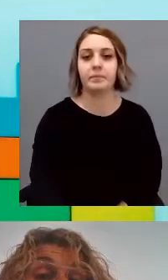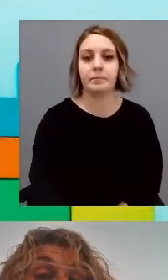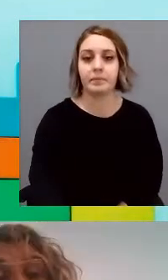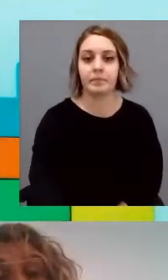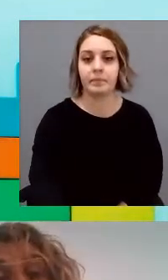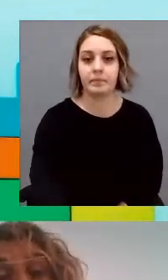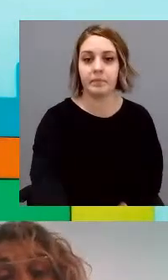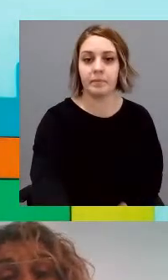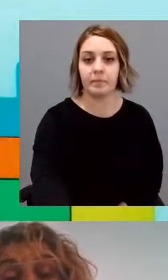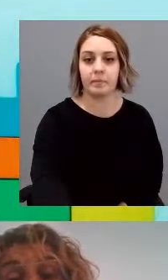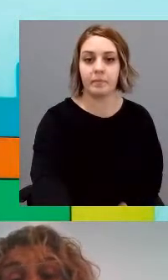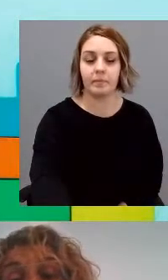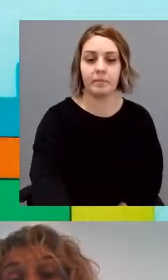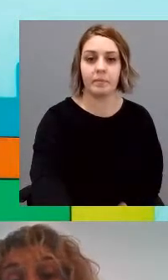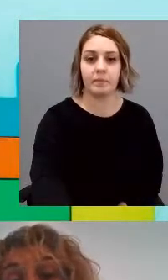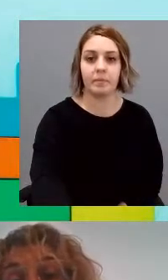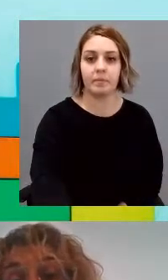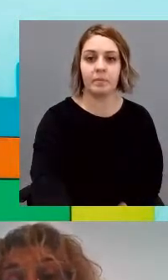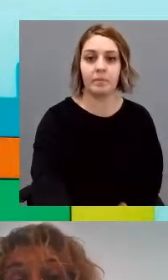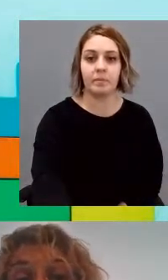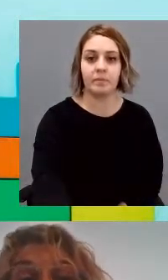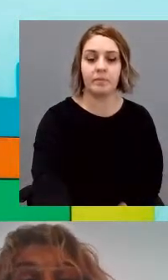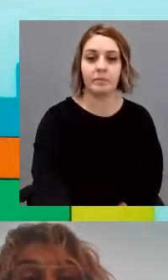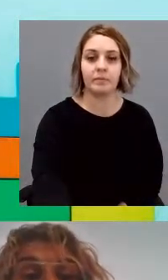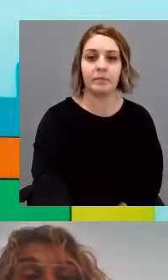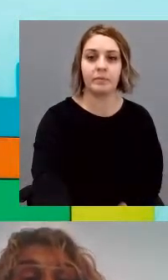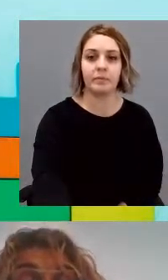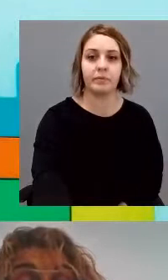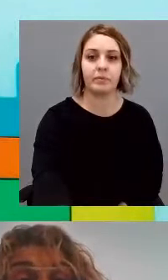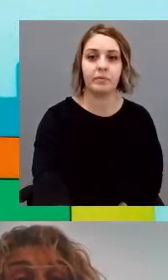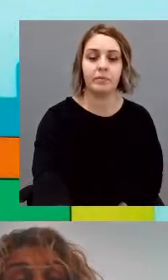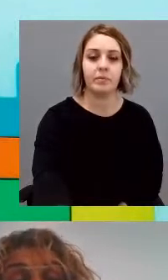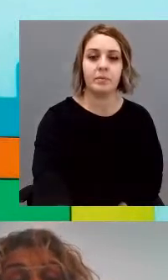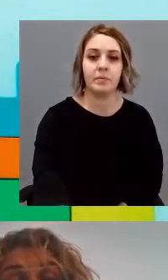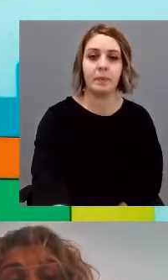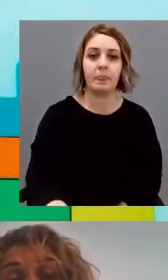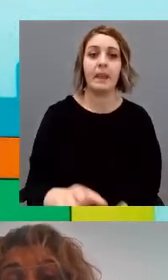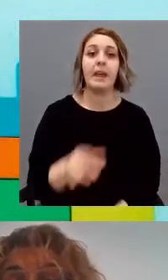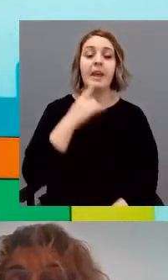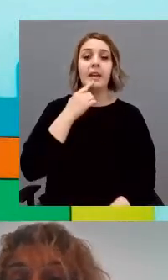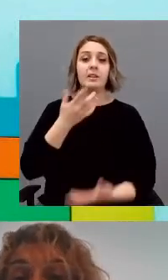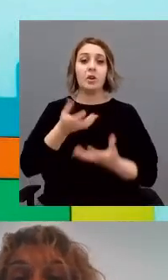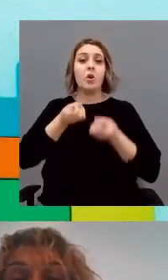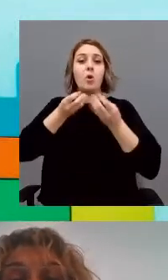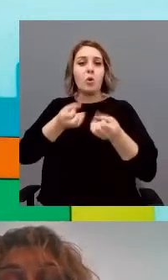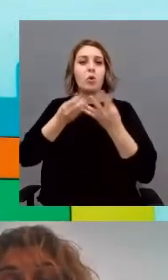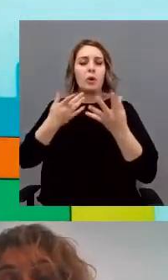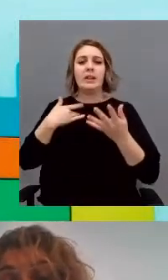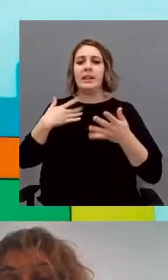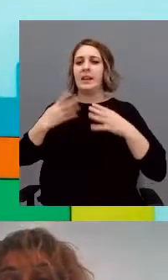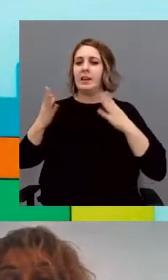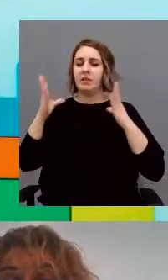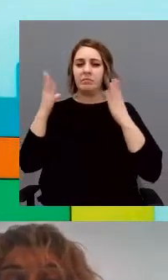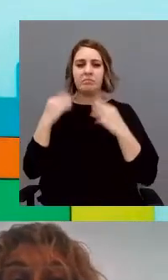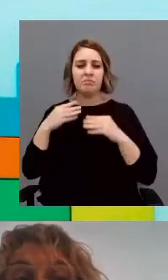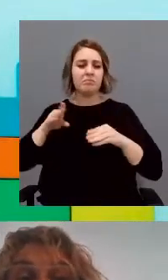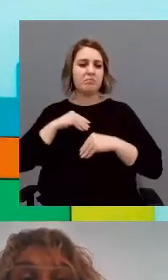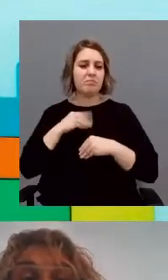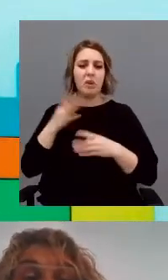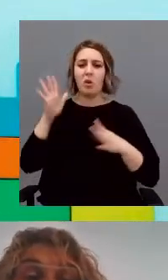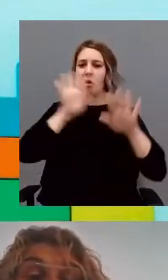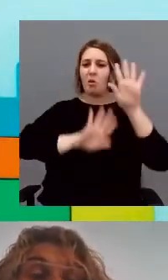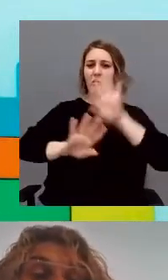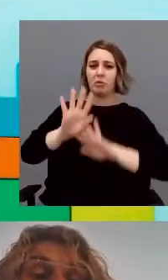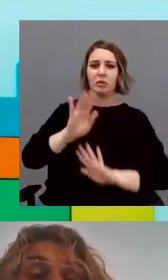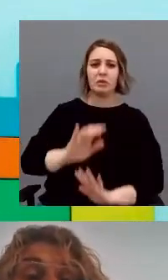Las narraciones de las personas con pueden convertirse en un continuo testimonio de sensaciones de frustración, de desconcierto, de confusión,